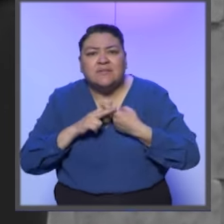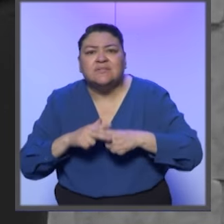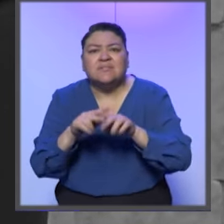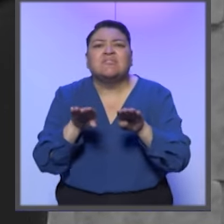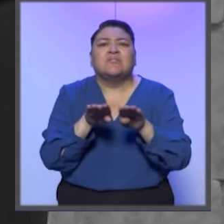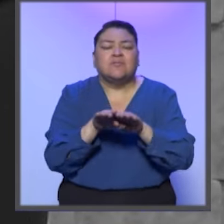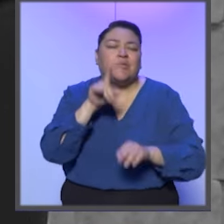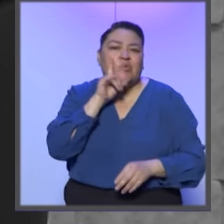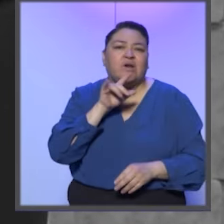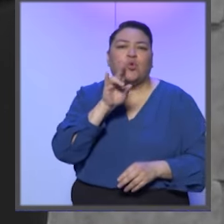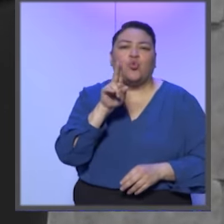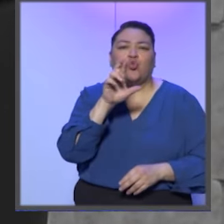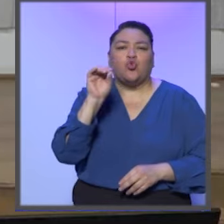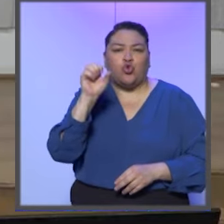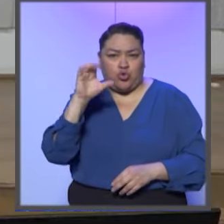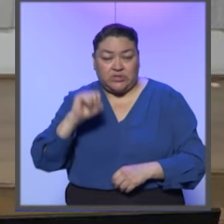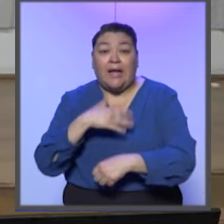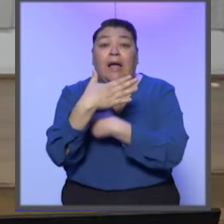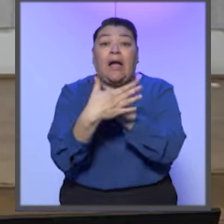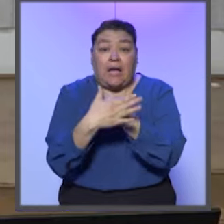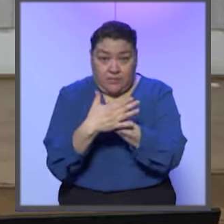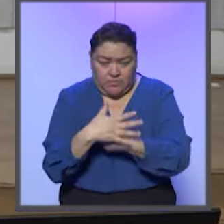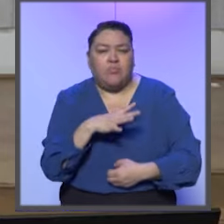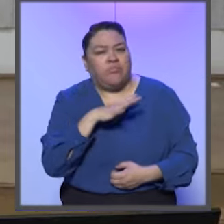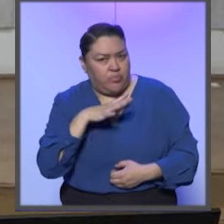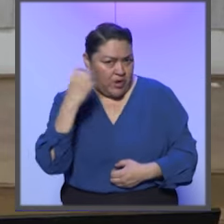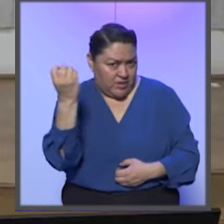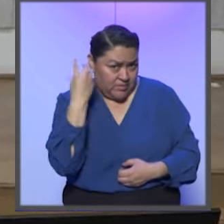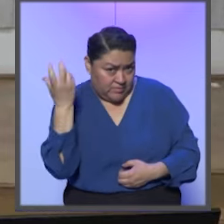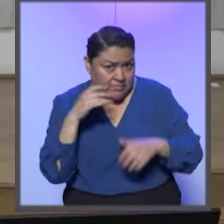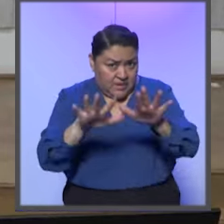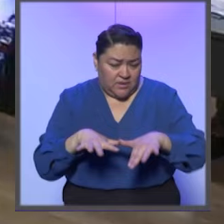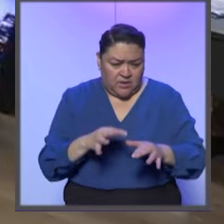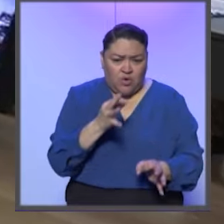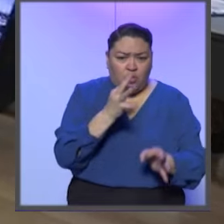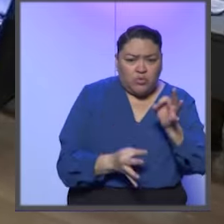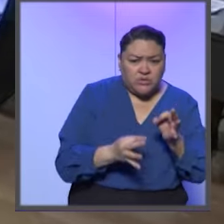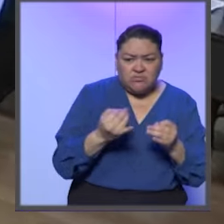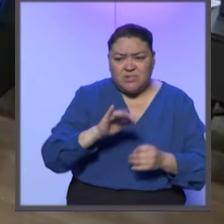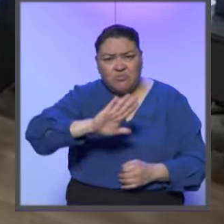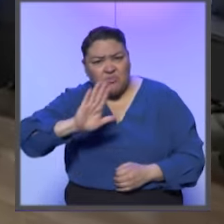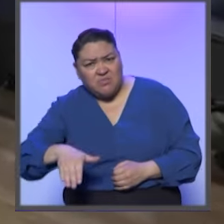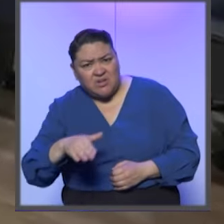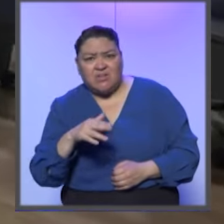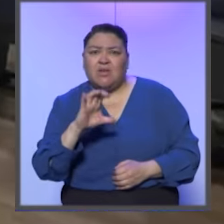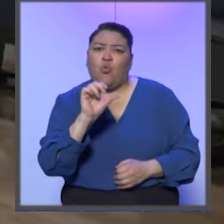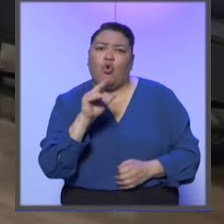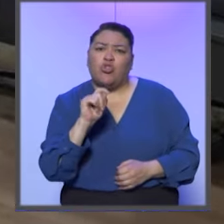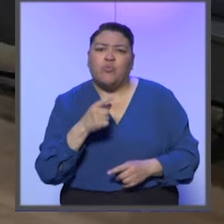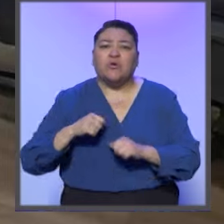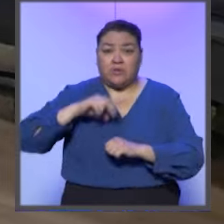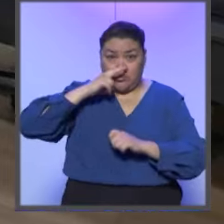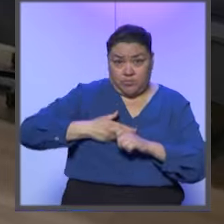Nación impartido por Raquel Urroz Canán. En los próximos días se llevará a cabo la conferencia magistral Juicio y Muerte de Cuauhtémoc